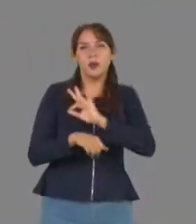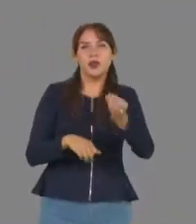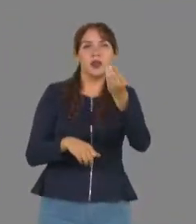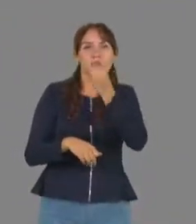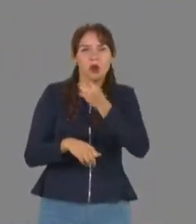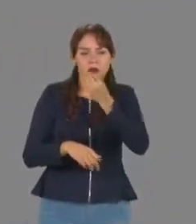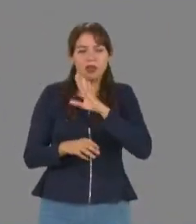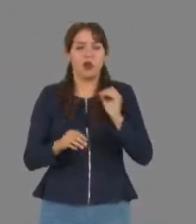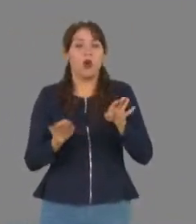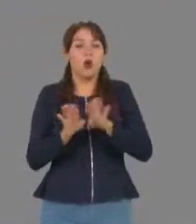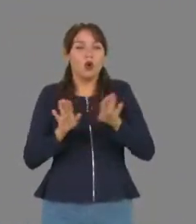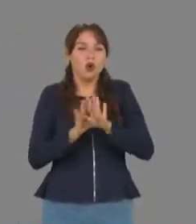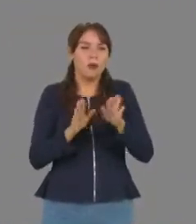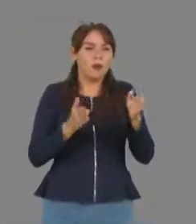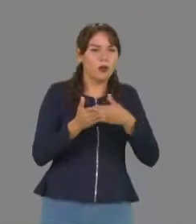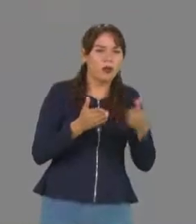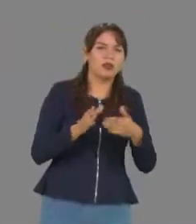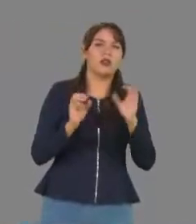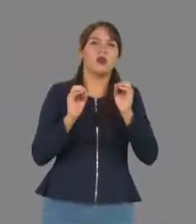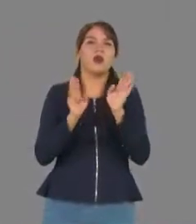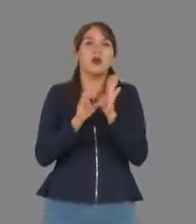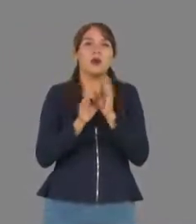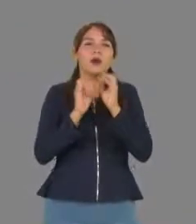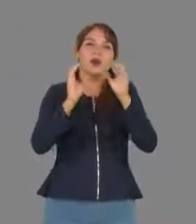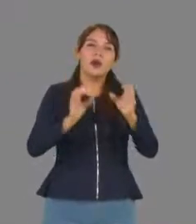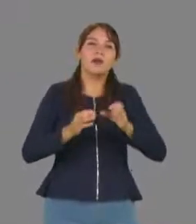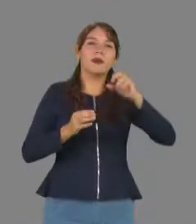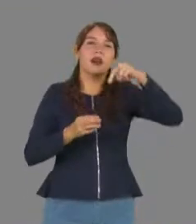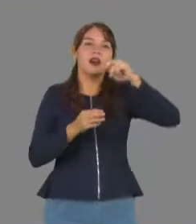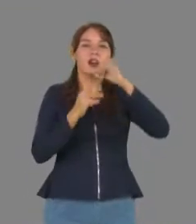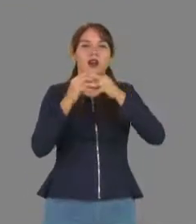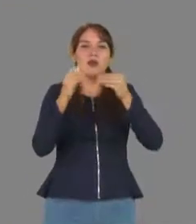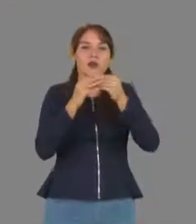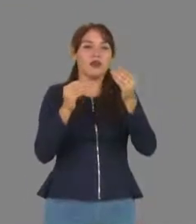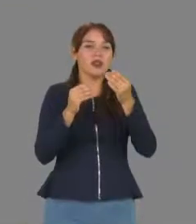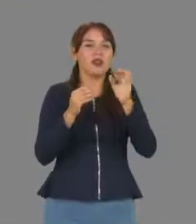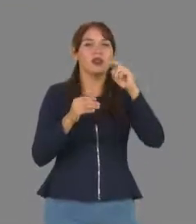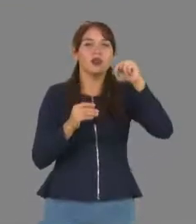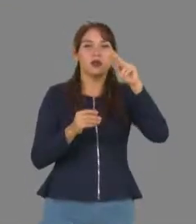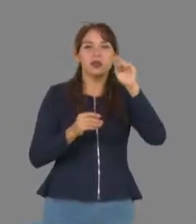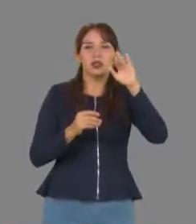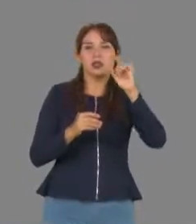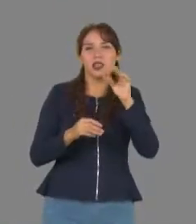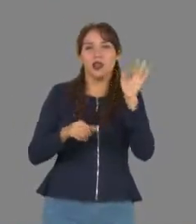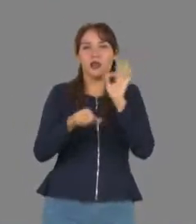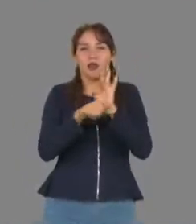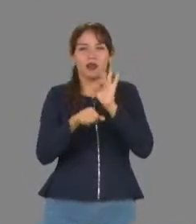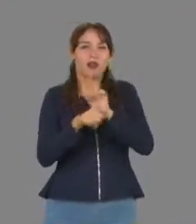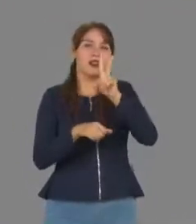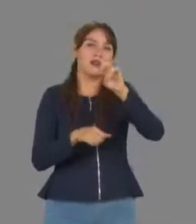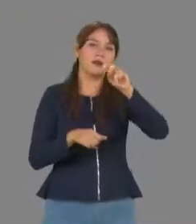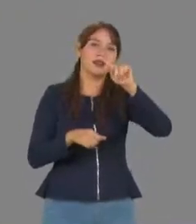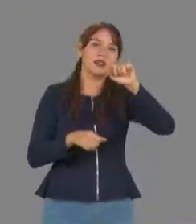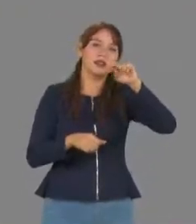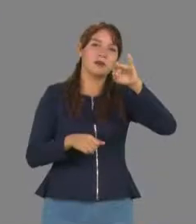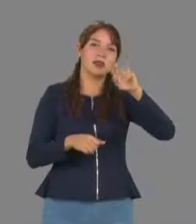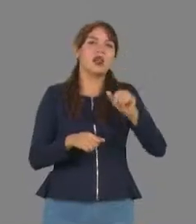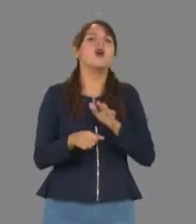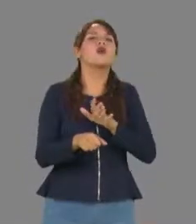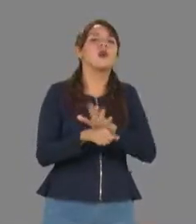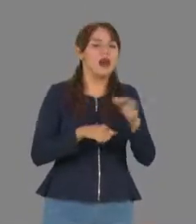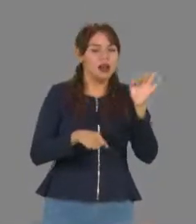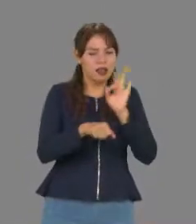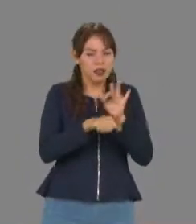condiciones, cómo conservar los nutrimentos, qué tipo de nutrimentos podemos obtener de ellos y cuáles nos